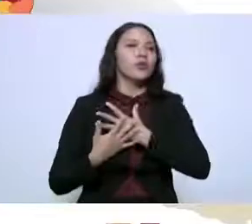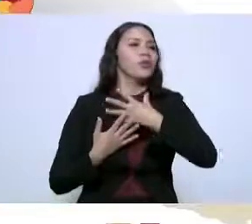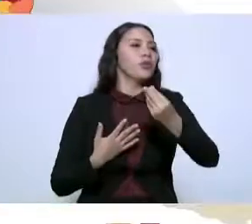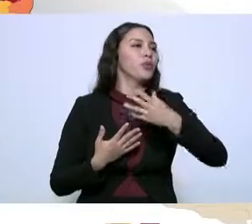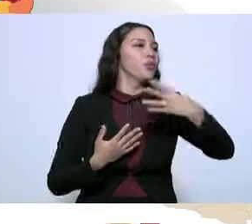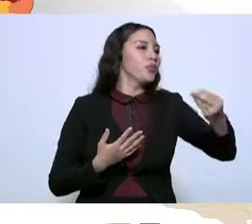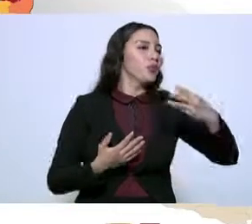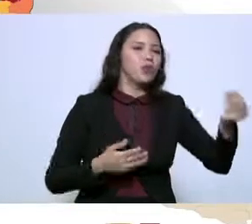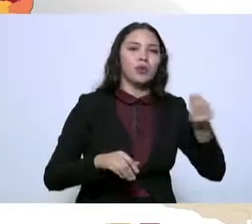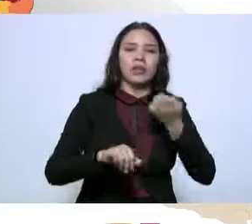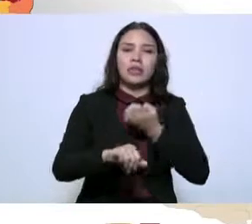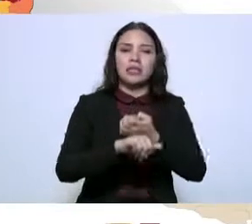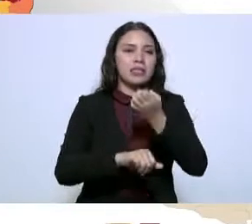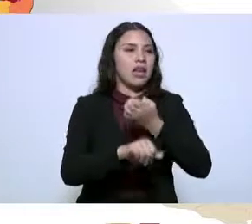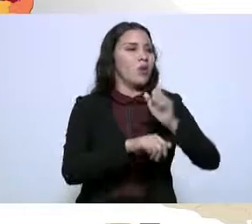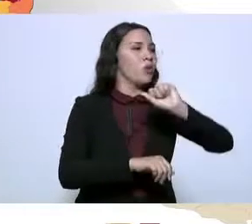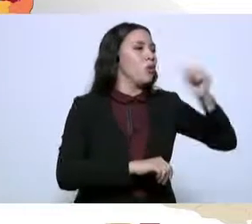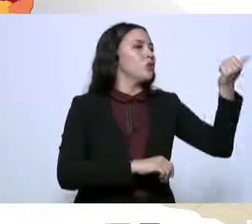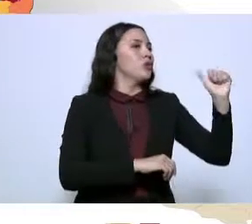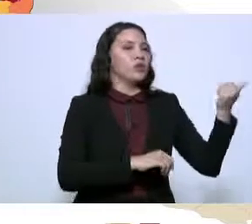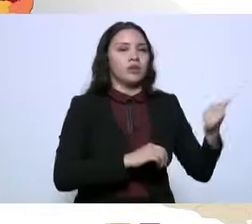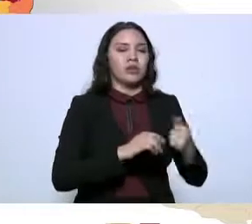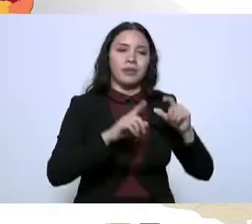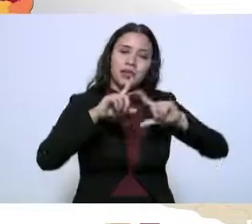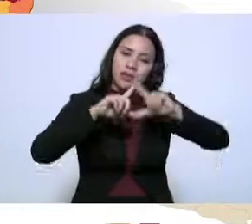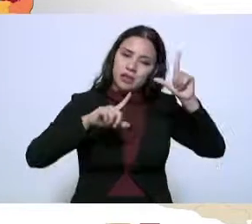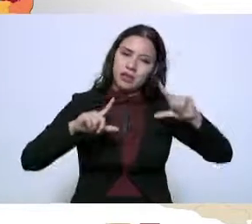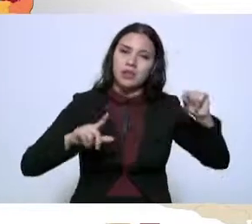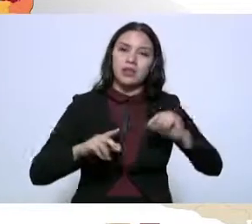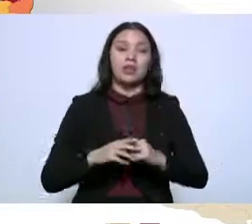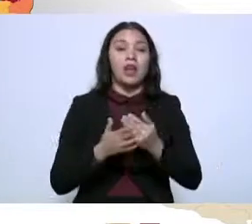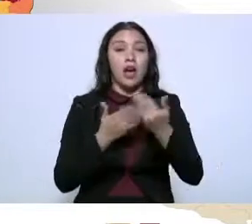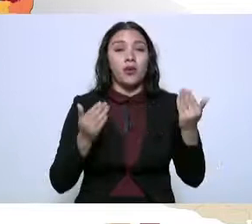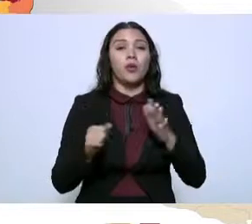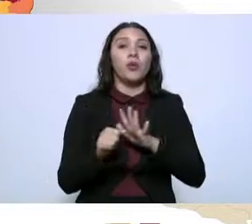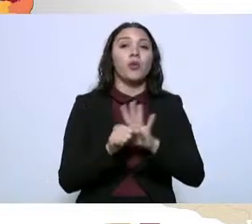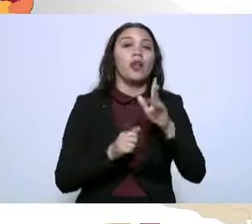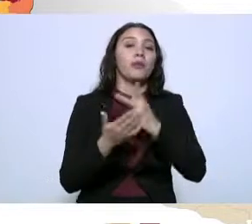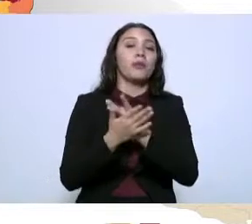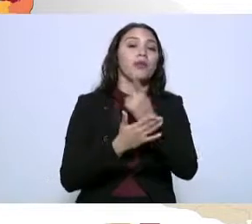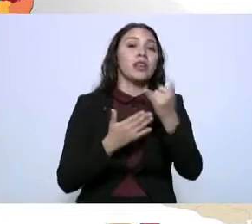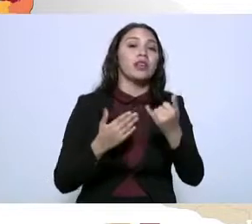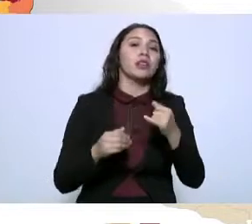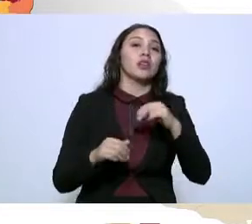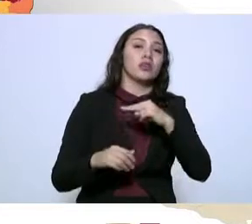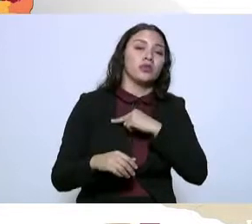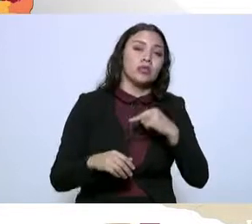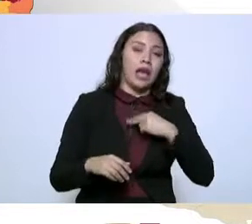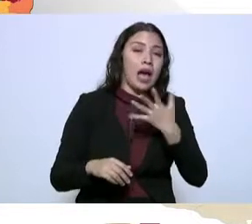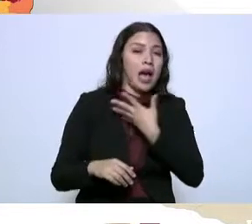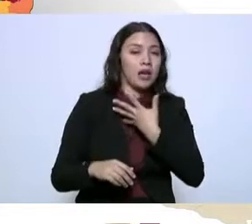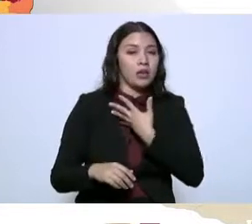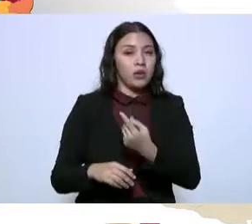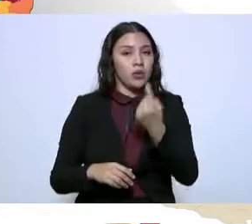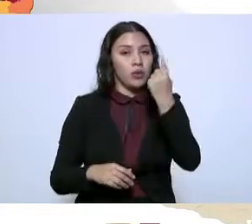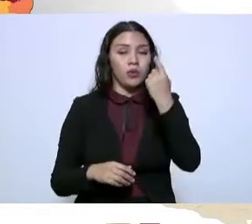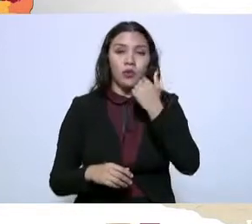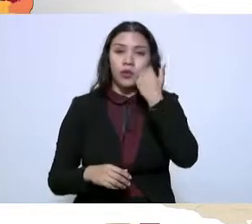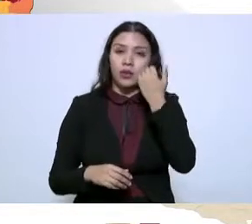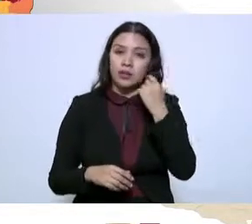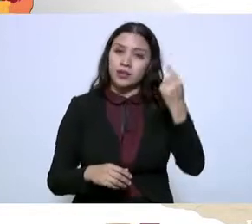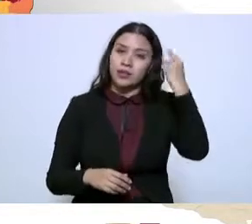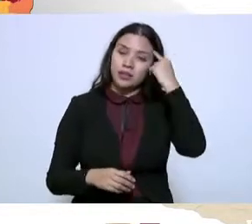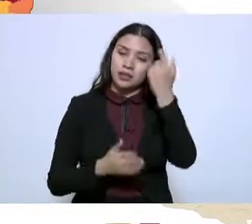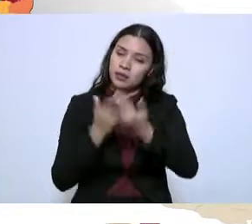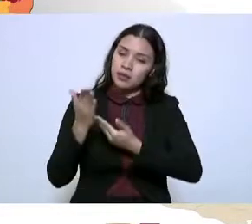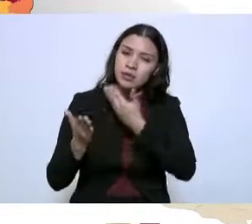beneficio y una situación de alcance nacional. Entre ellos, en estos proyectos, hay uno que nos gusta plantearle,